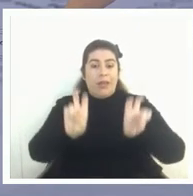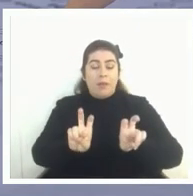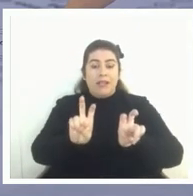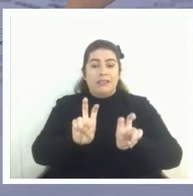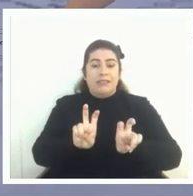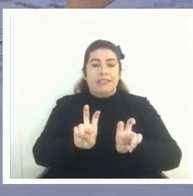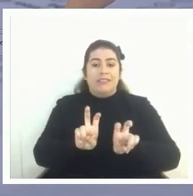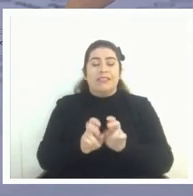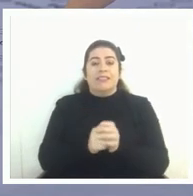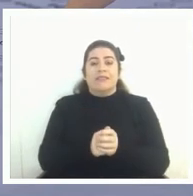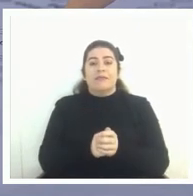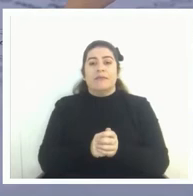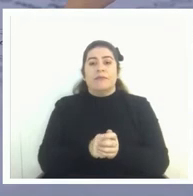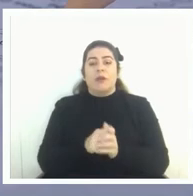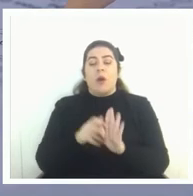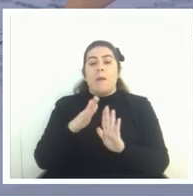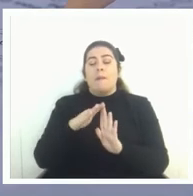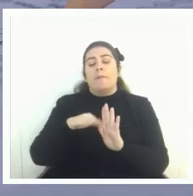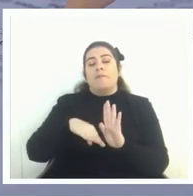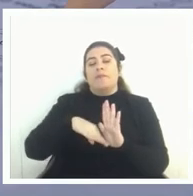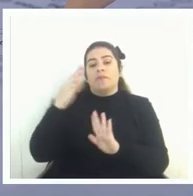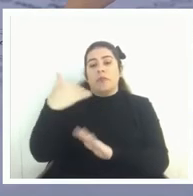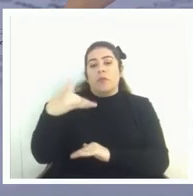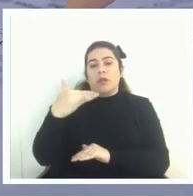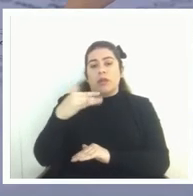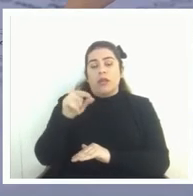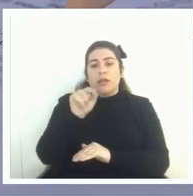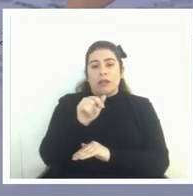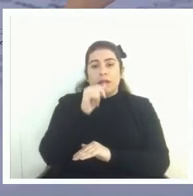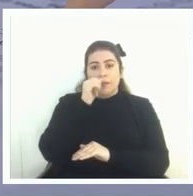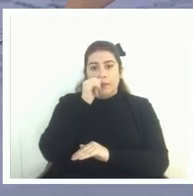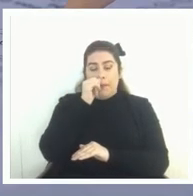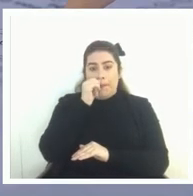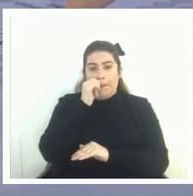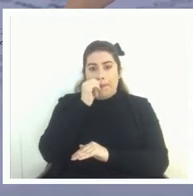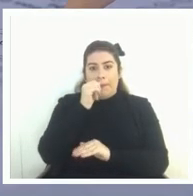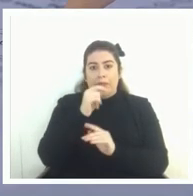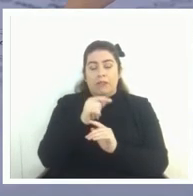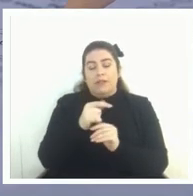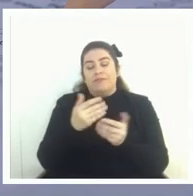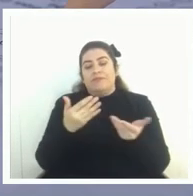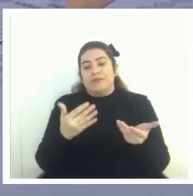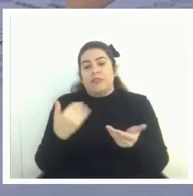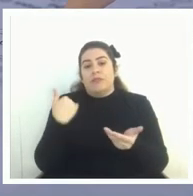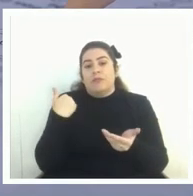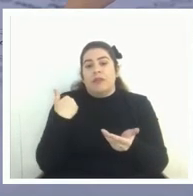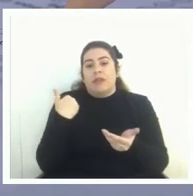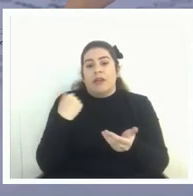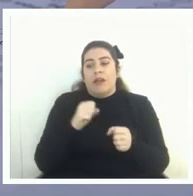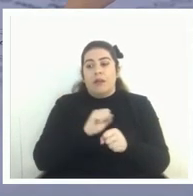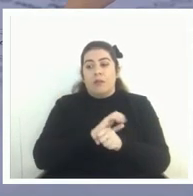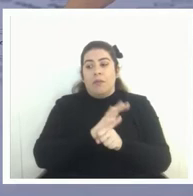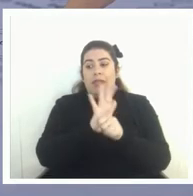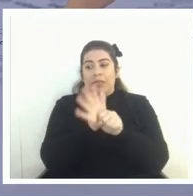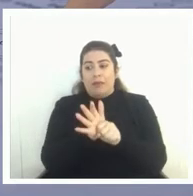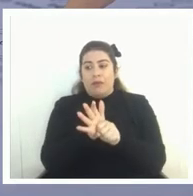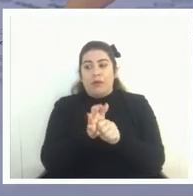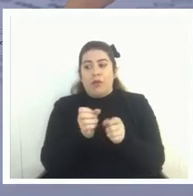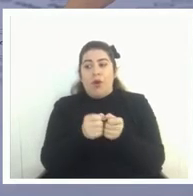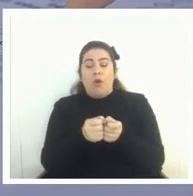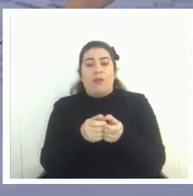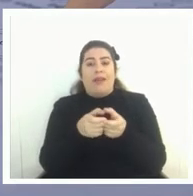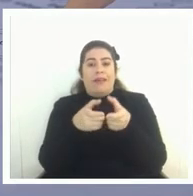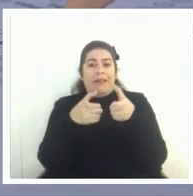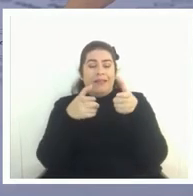lo que más influyó en que a pesar de la pandemia no aumentara las brechas y al